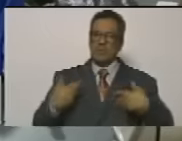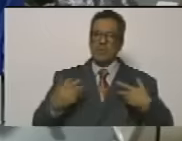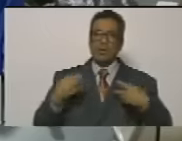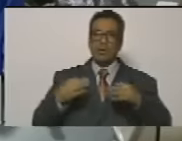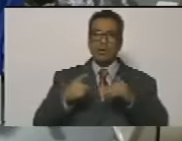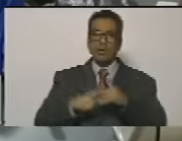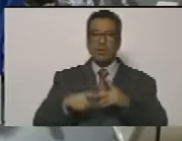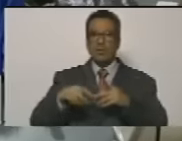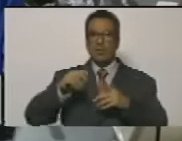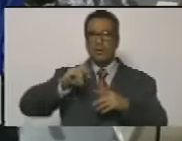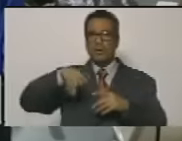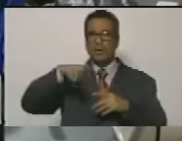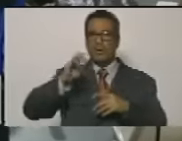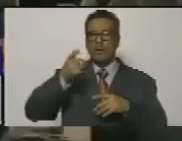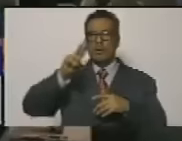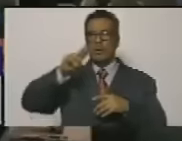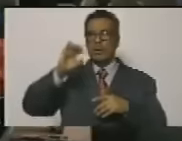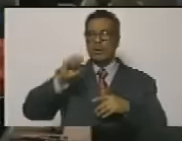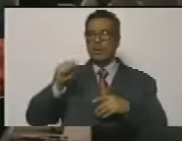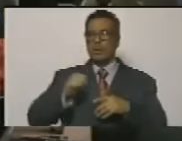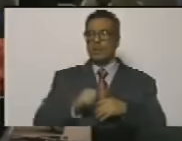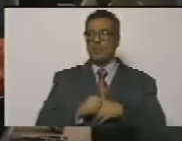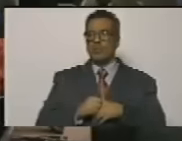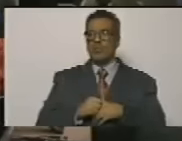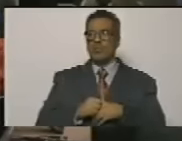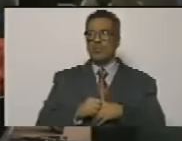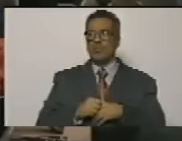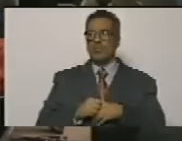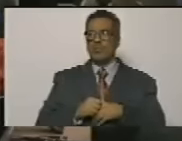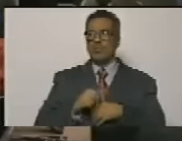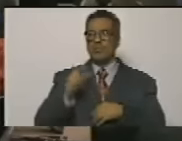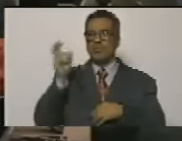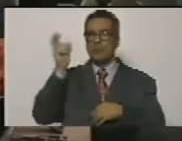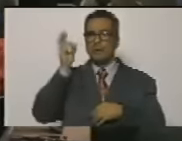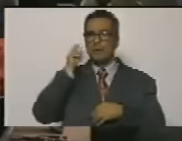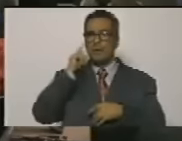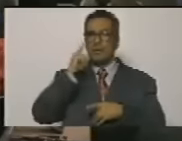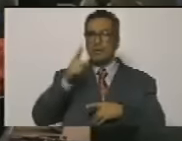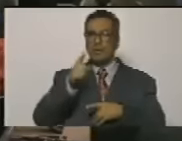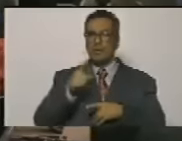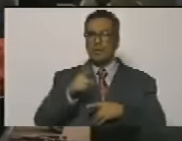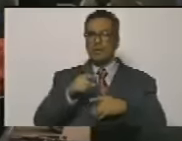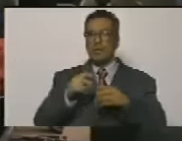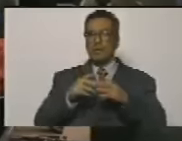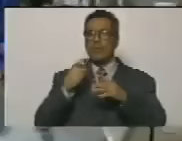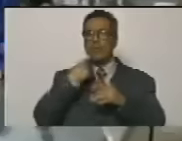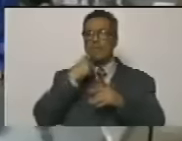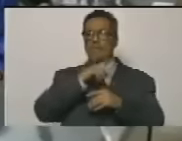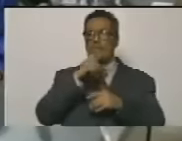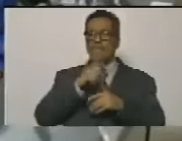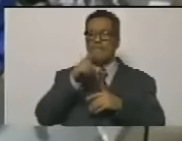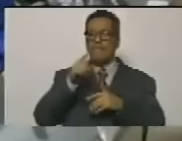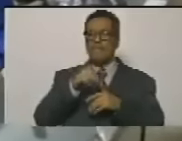Pérez Jiménez porque la verdad si hubiéramos hecho oye si hubiéramos hecho una encuesta